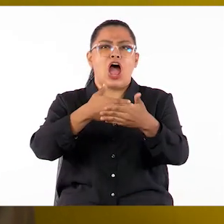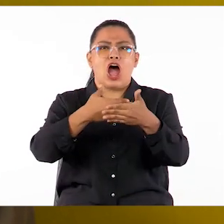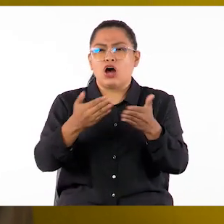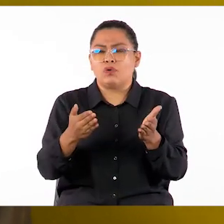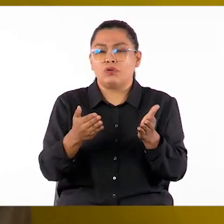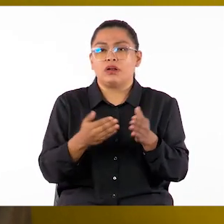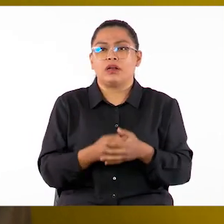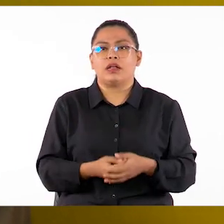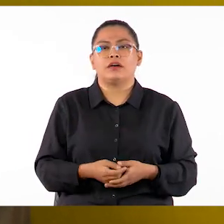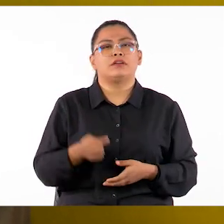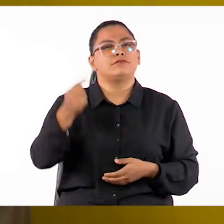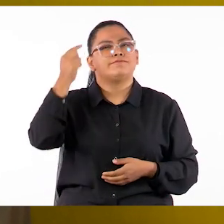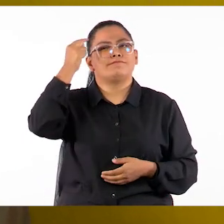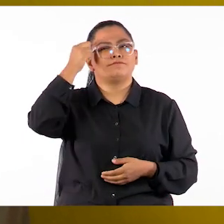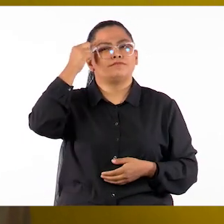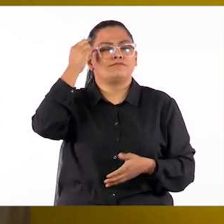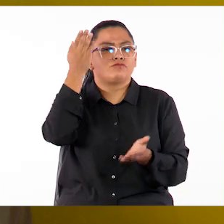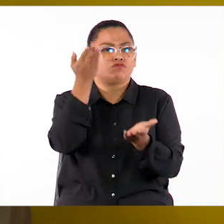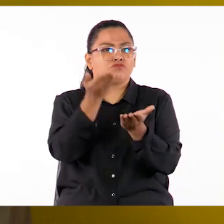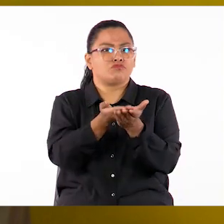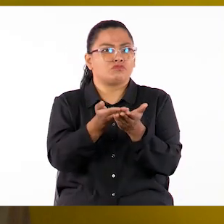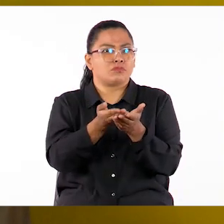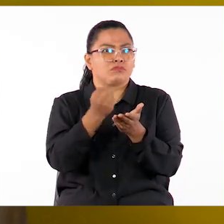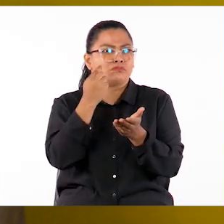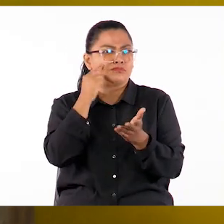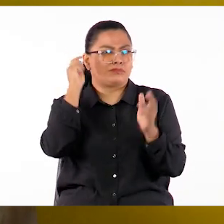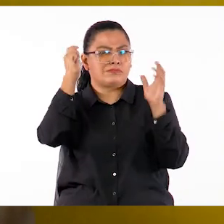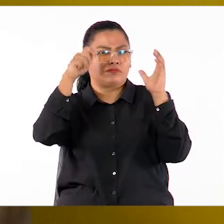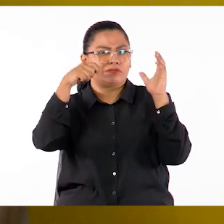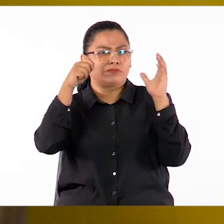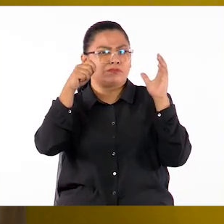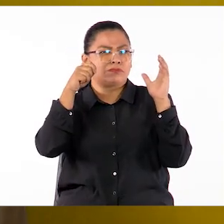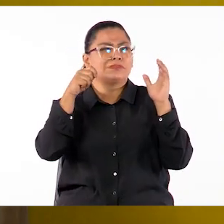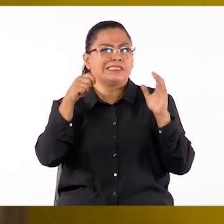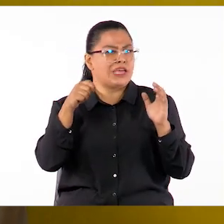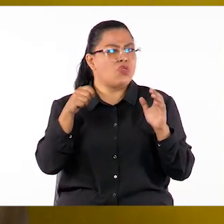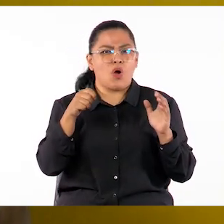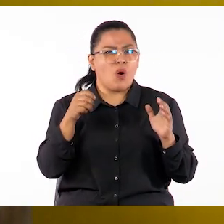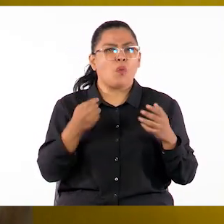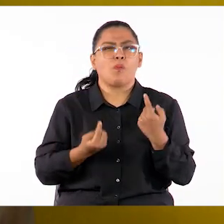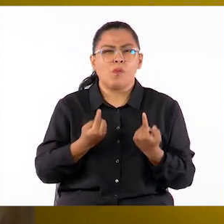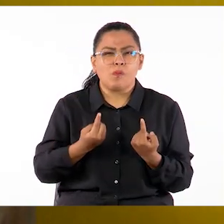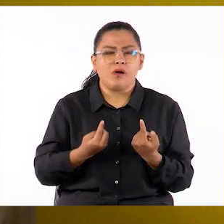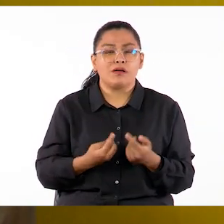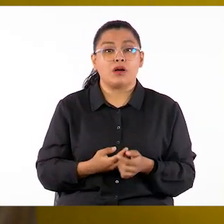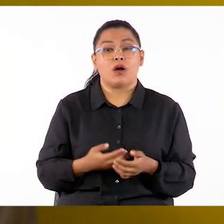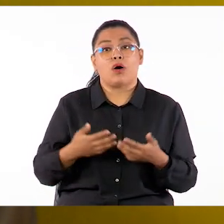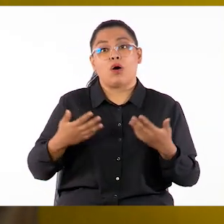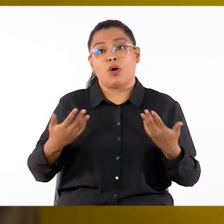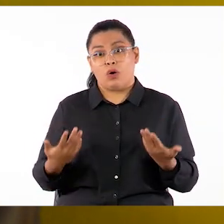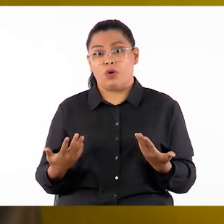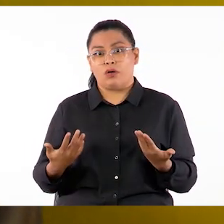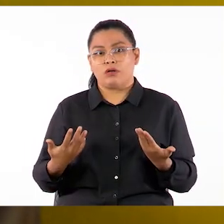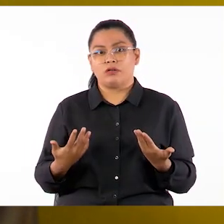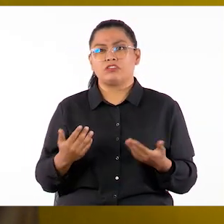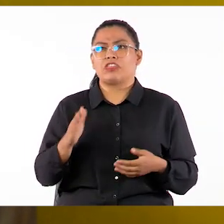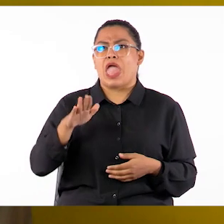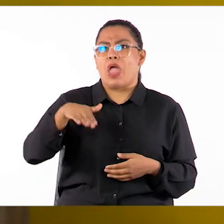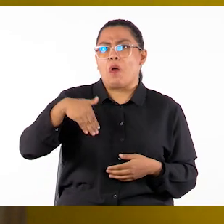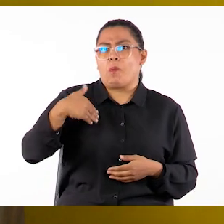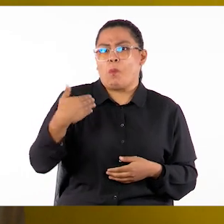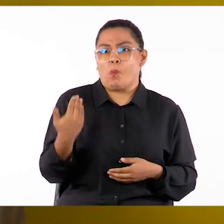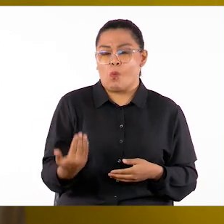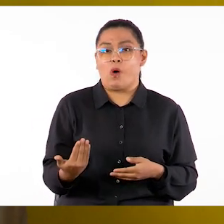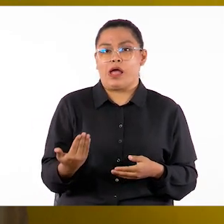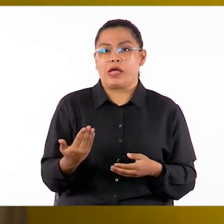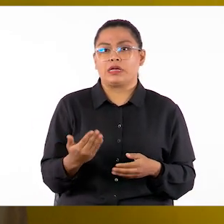consideramos indicado proponer ver una película. ¿Sí o no? ¿Qué les parece? ¿O lo dejaríamos para cuando todos y